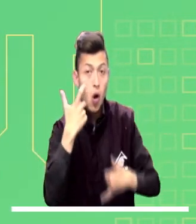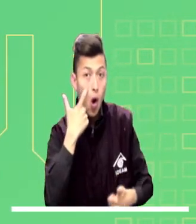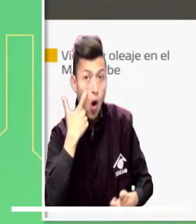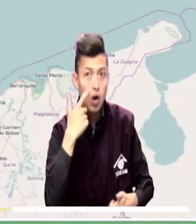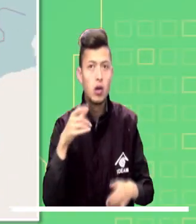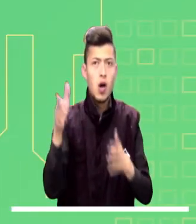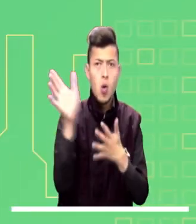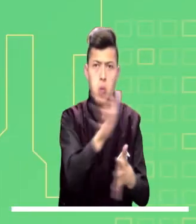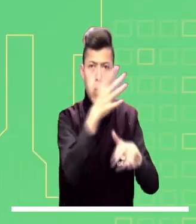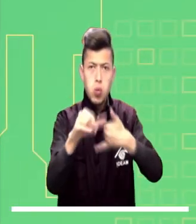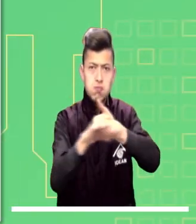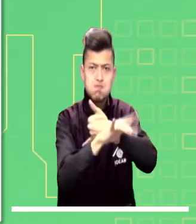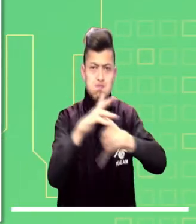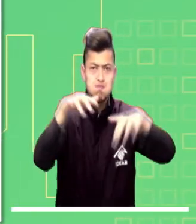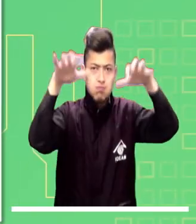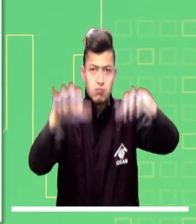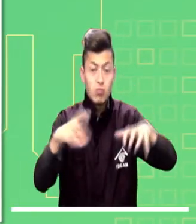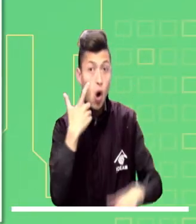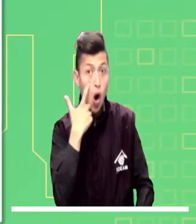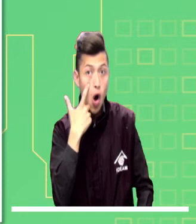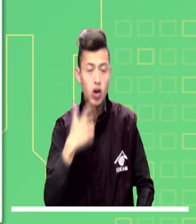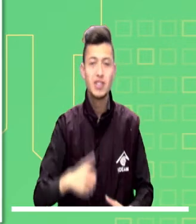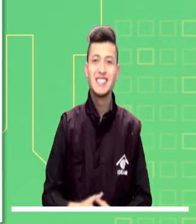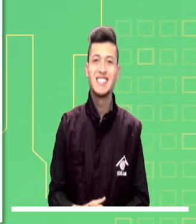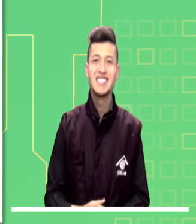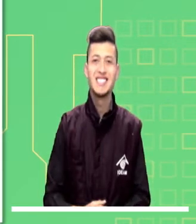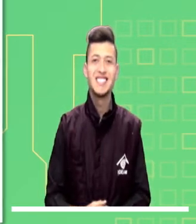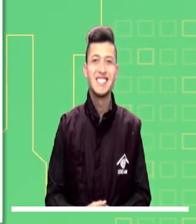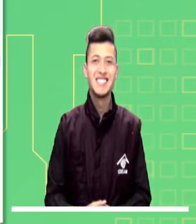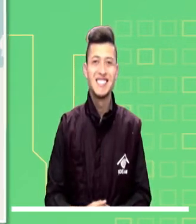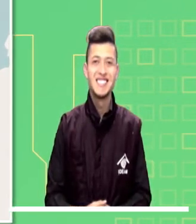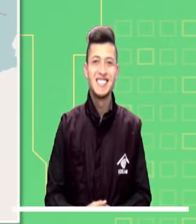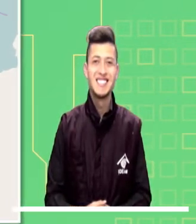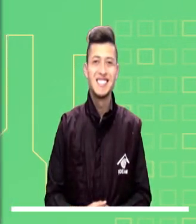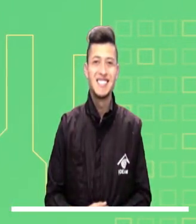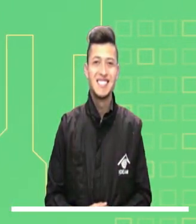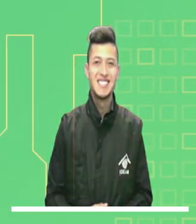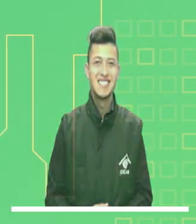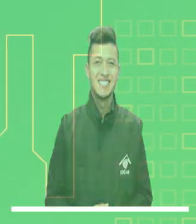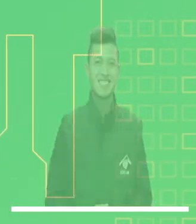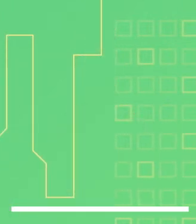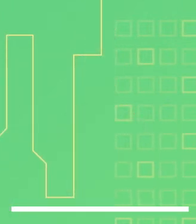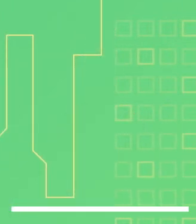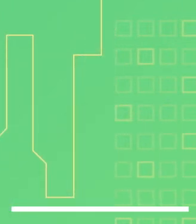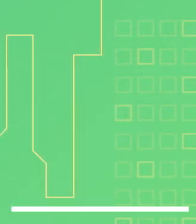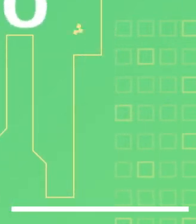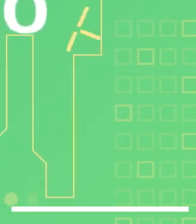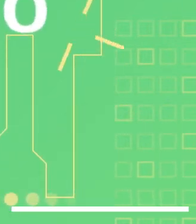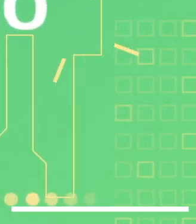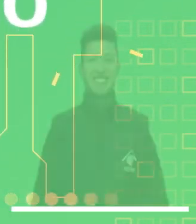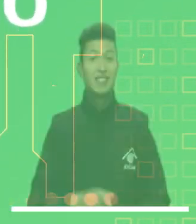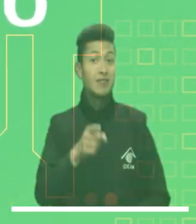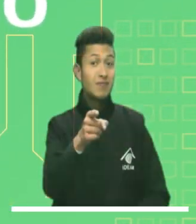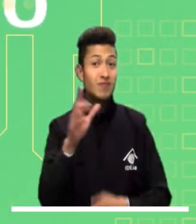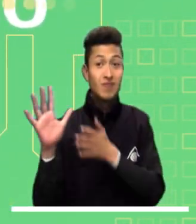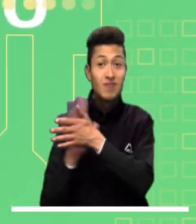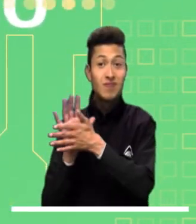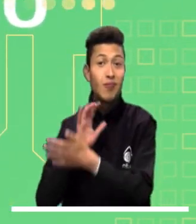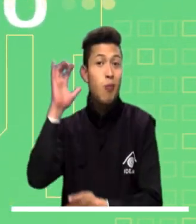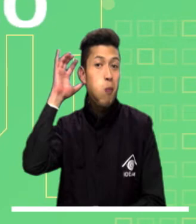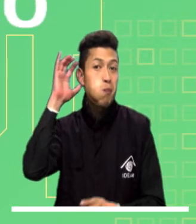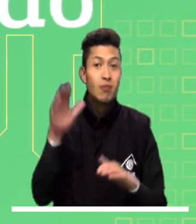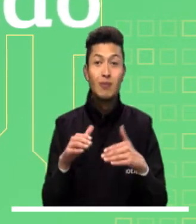pendiente de las regiones Andina, Pacífica y Orinoquía. Atentos a los fuertes vientos en el mar Caribe colombiano. Manténgase bien